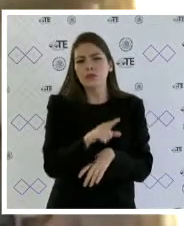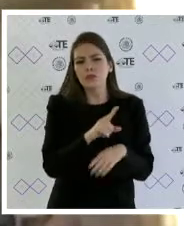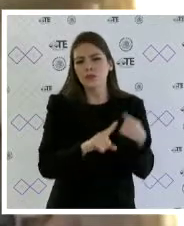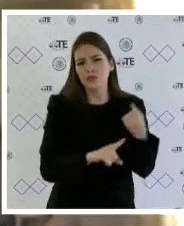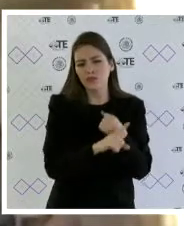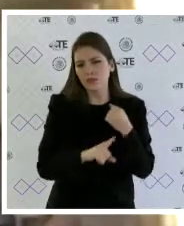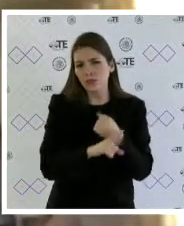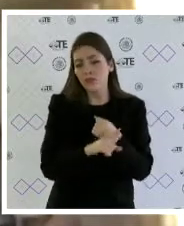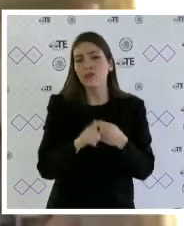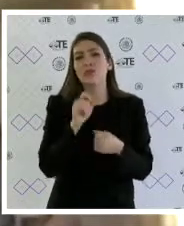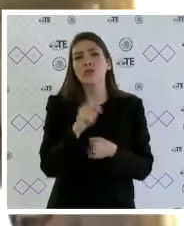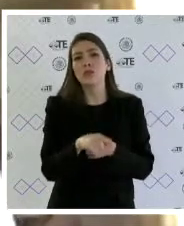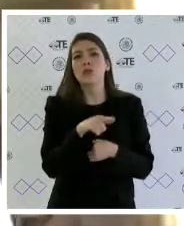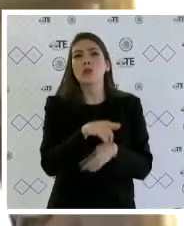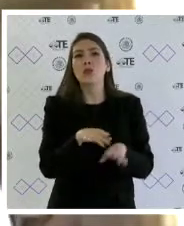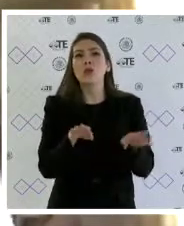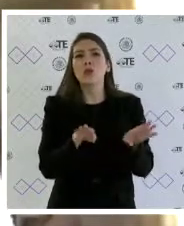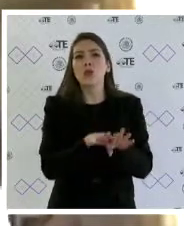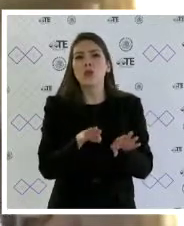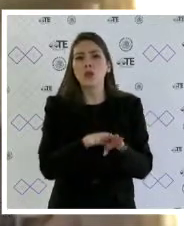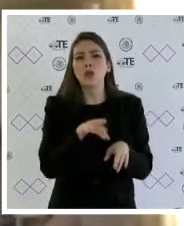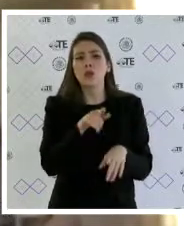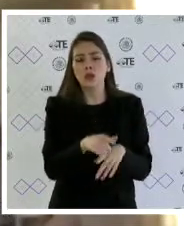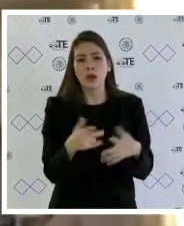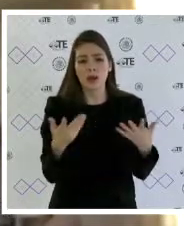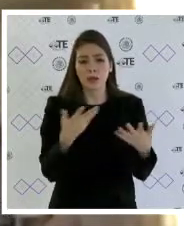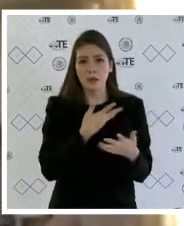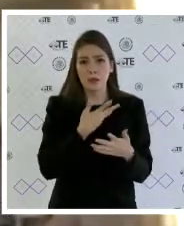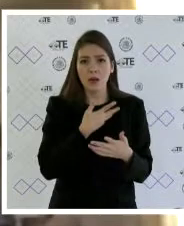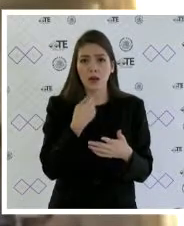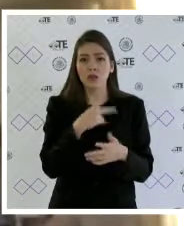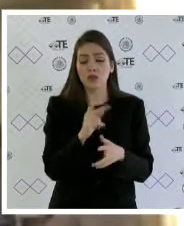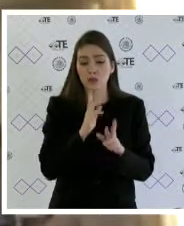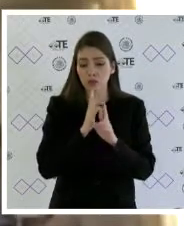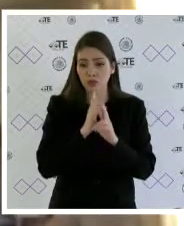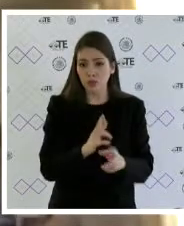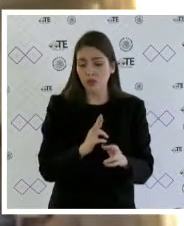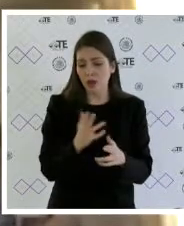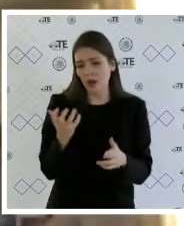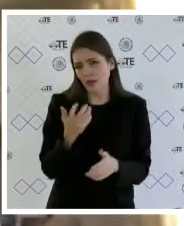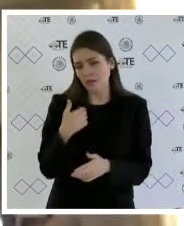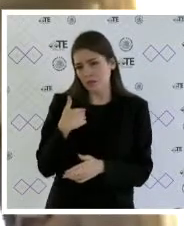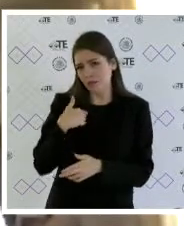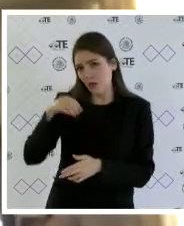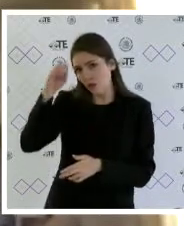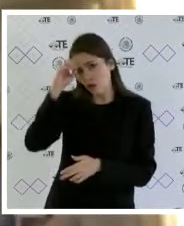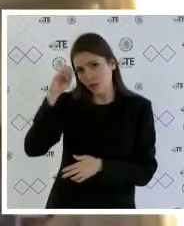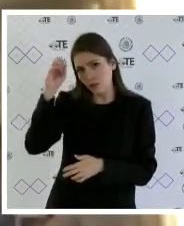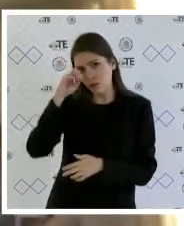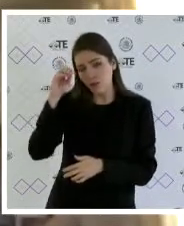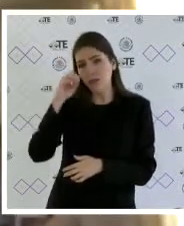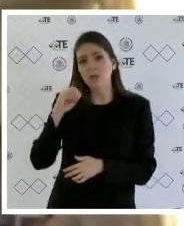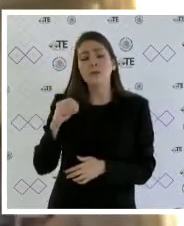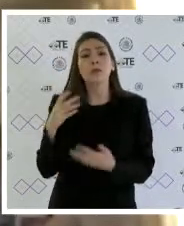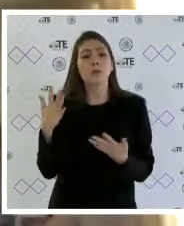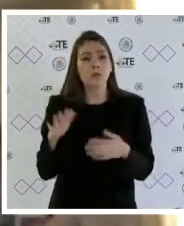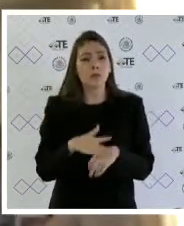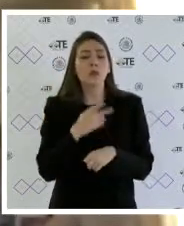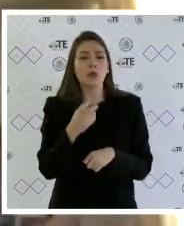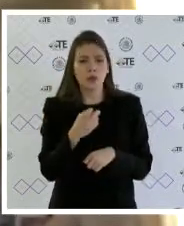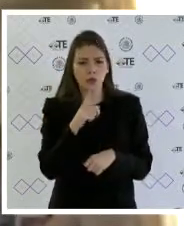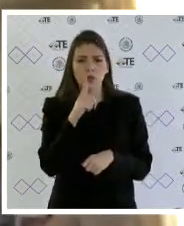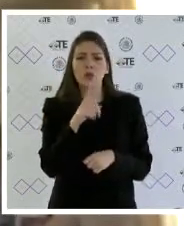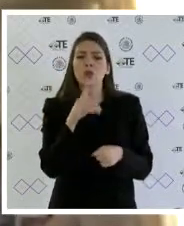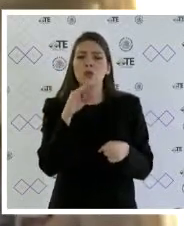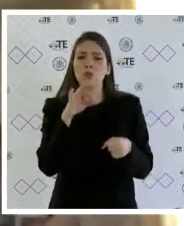es decir la calificación de los agravios resulta en coincidentes a la conclusión que yo llevo y el fin también bajo ese supuesto yo emitiría